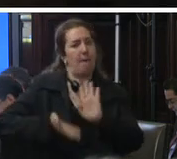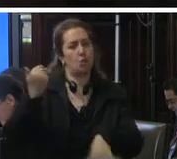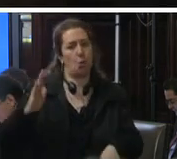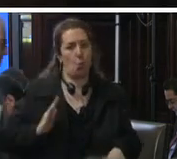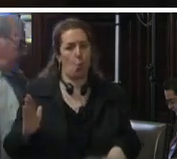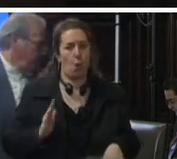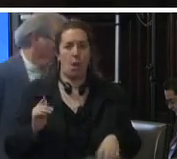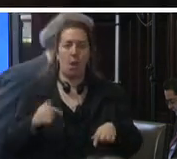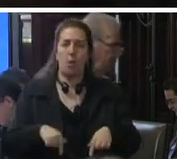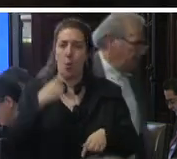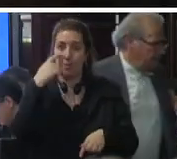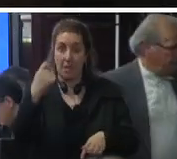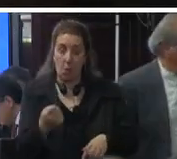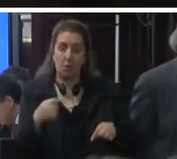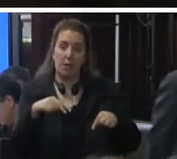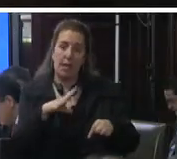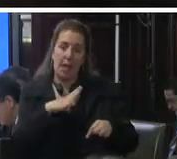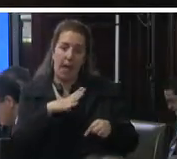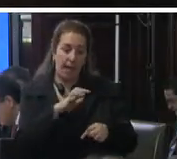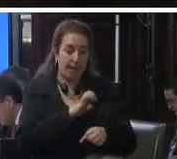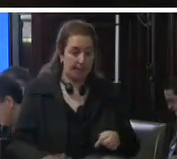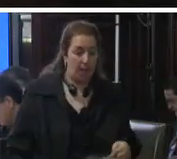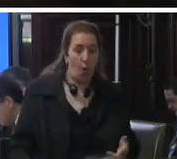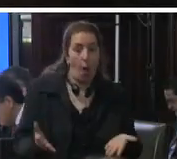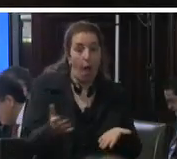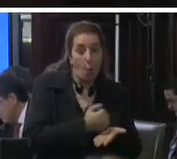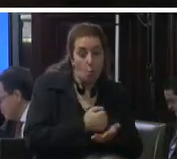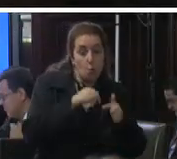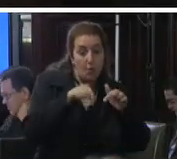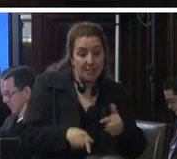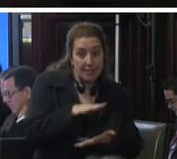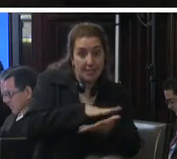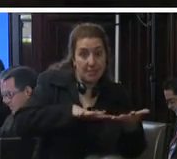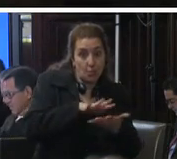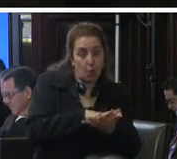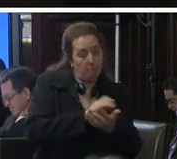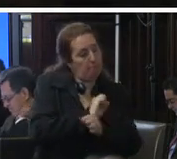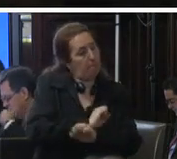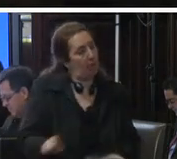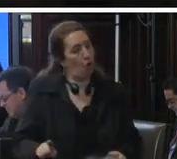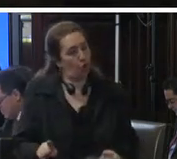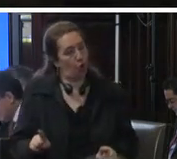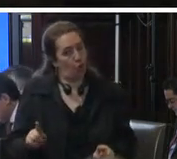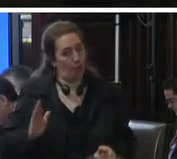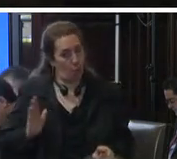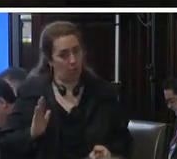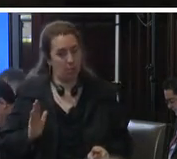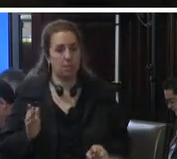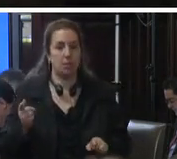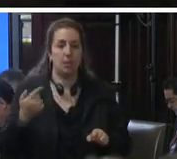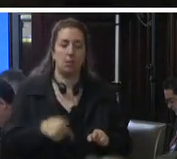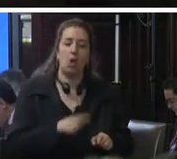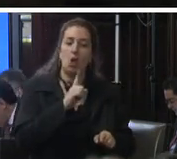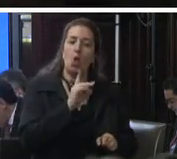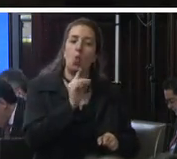identificaremos que hay estados en los que el abuso hacia este sector es más evidente estado de el estado de durango